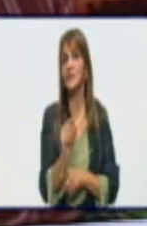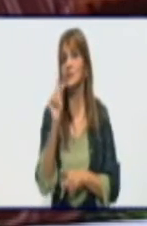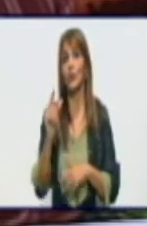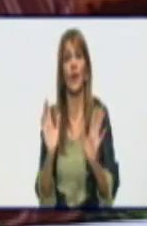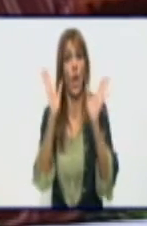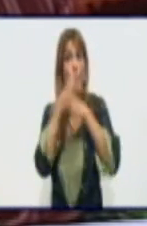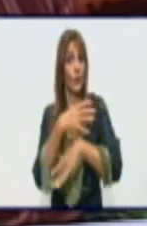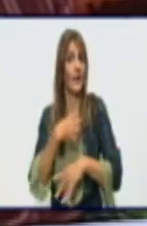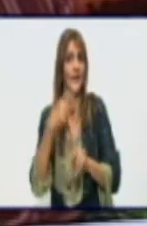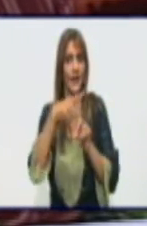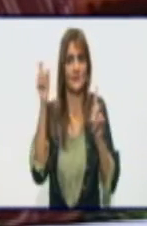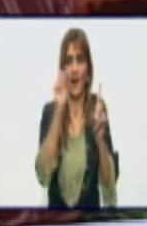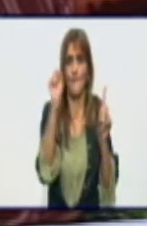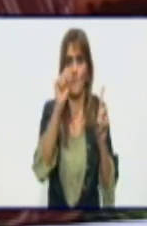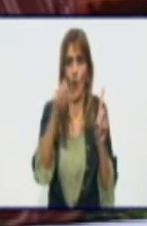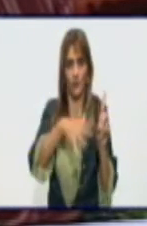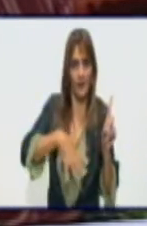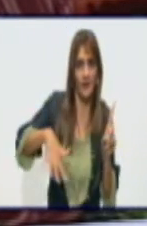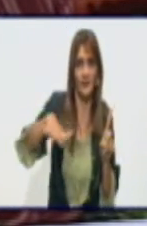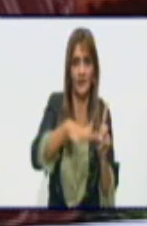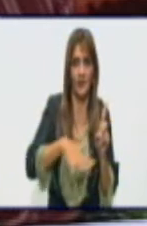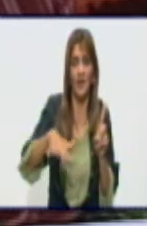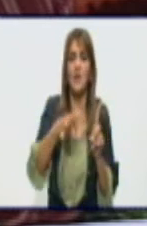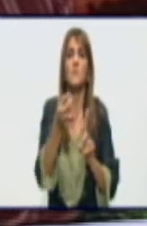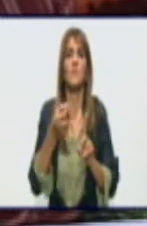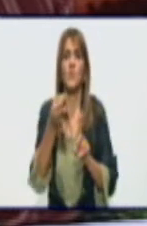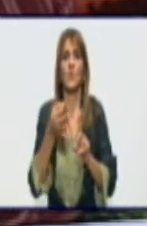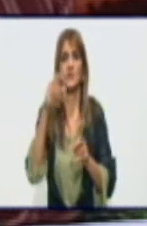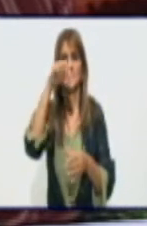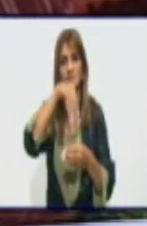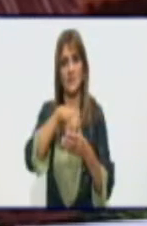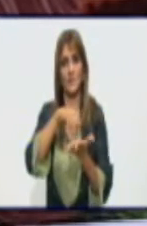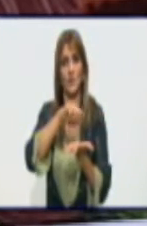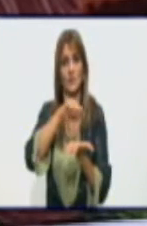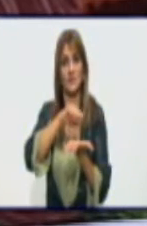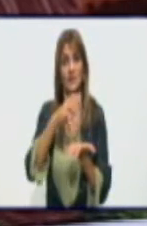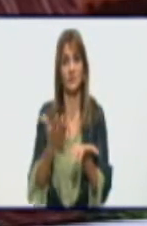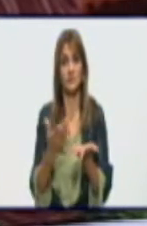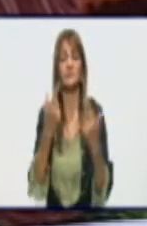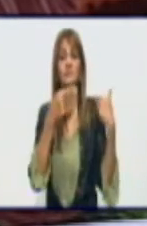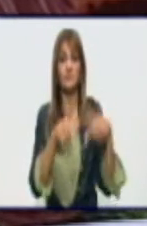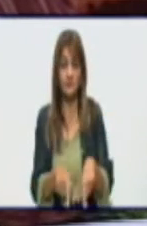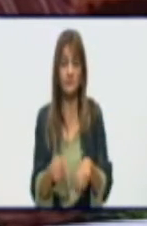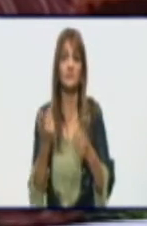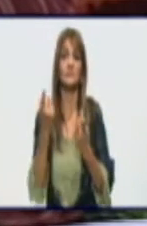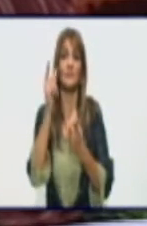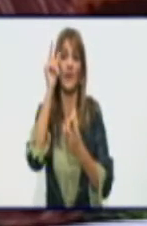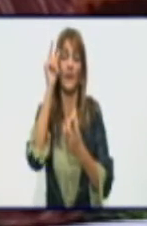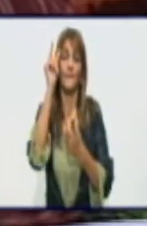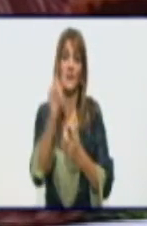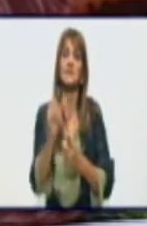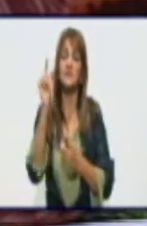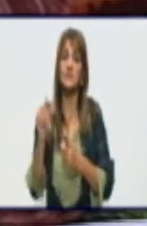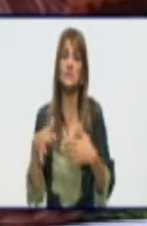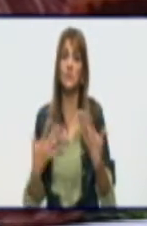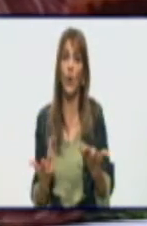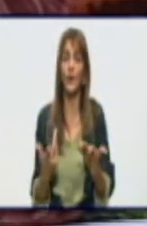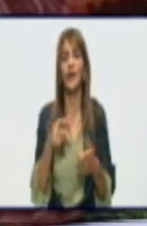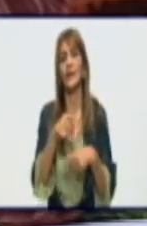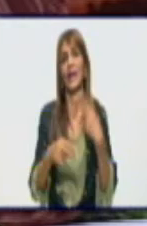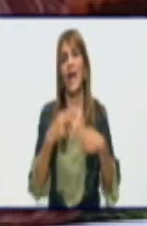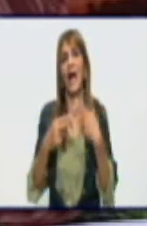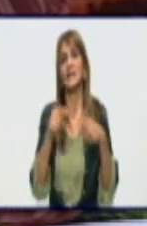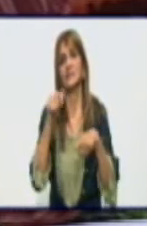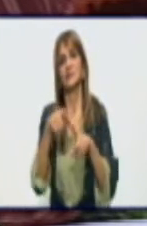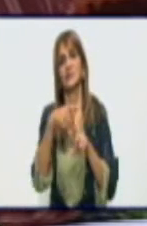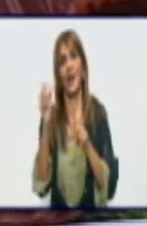una. La otra es que esas personas que se dedican a esa actividad ganan de lo que hacen de esa actividad.